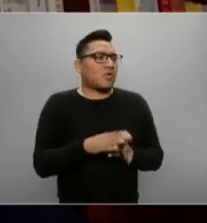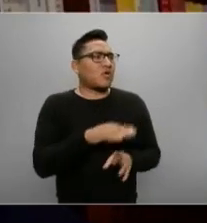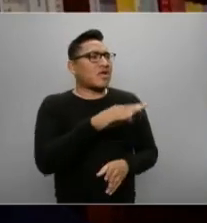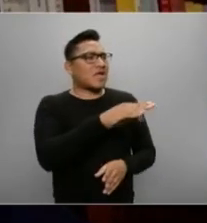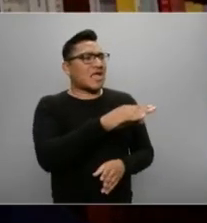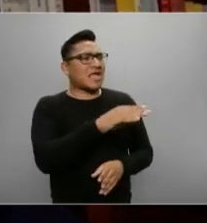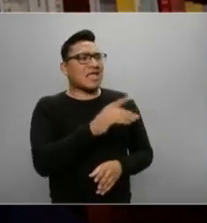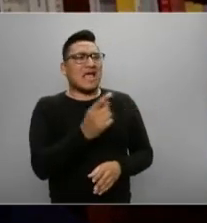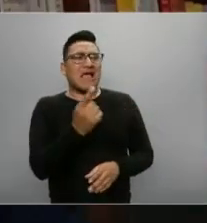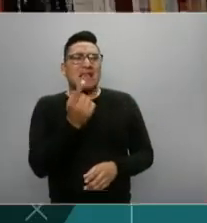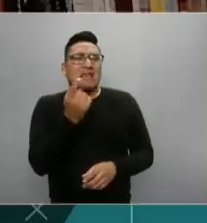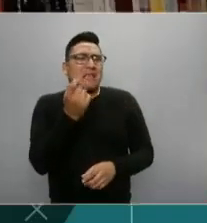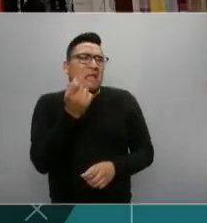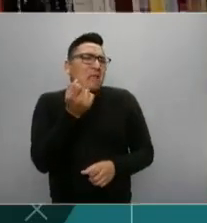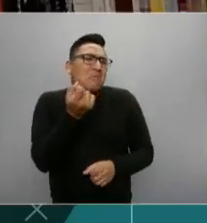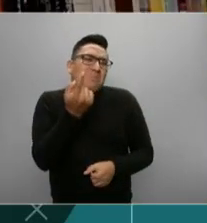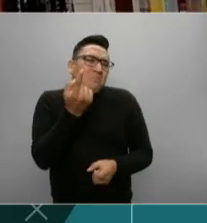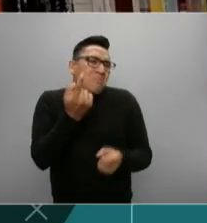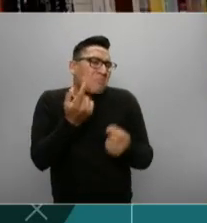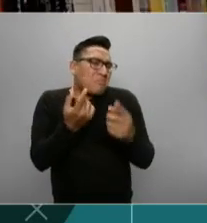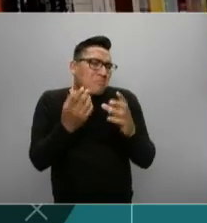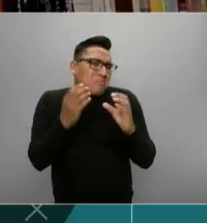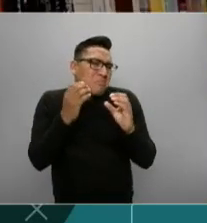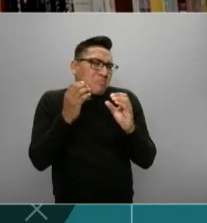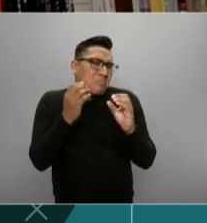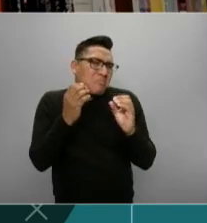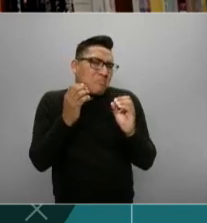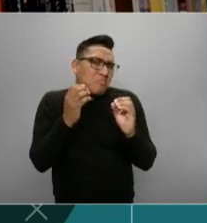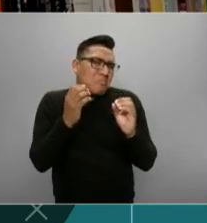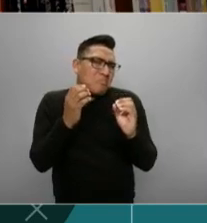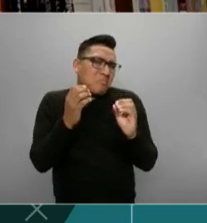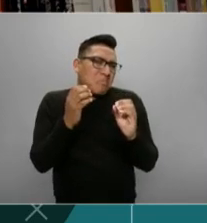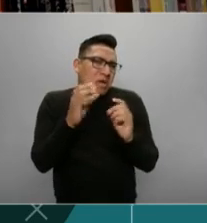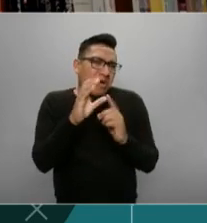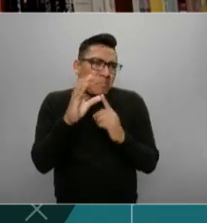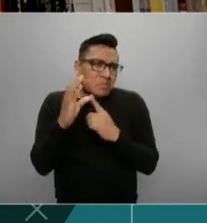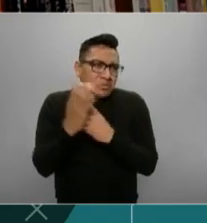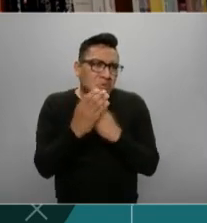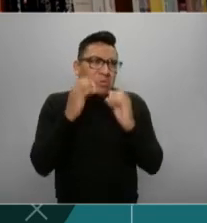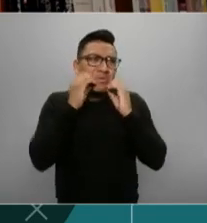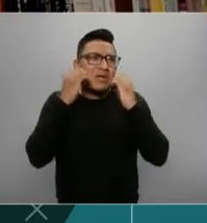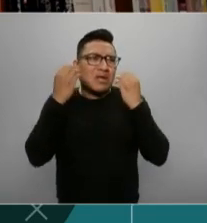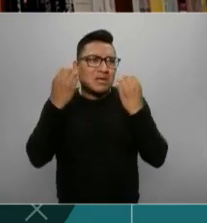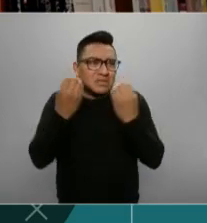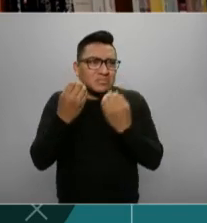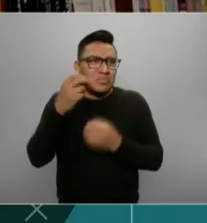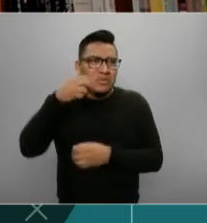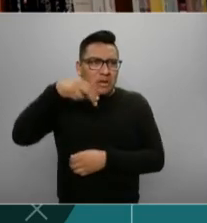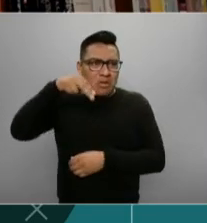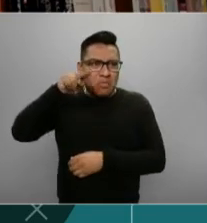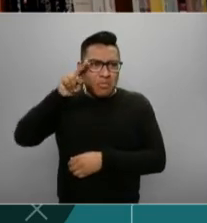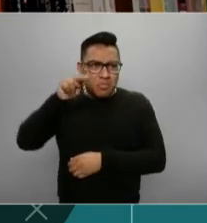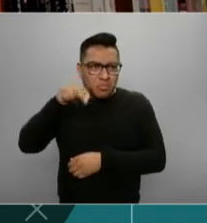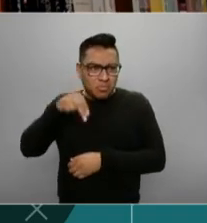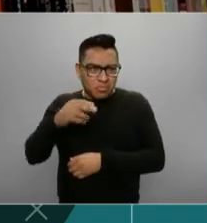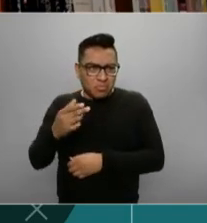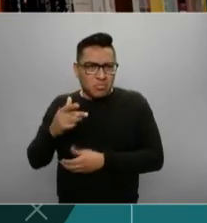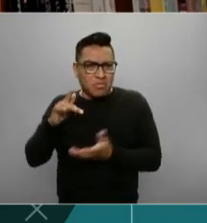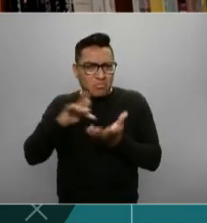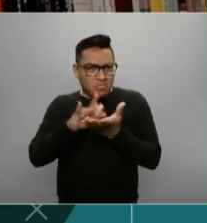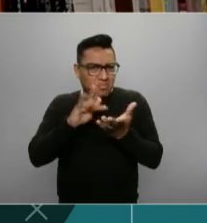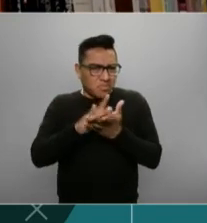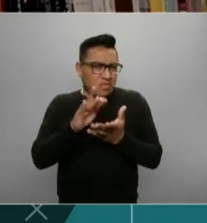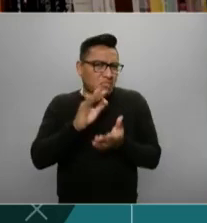sistema de Naciones Unidas que se encargaría, digamos, de echar adelante esto? ¿Hay alguna idea al